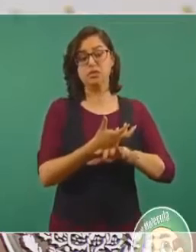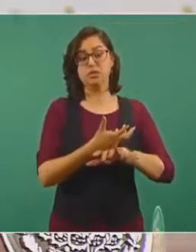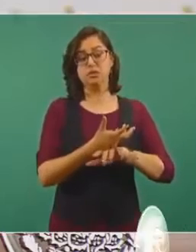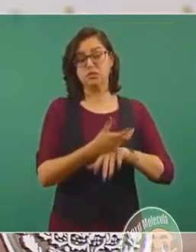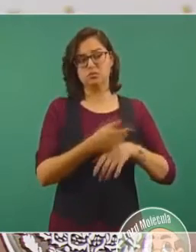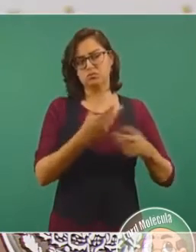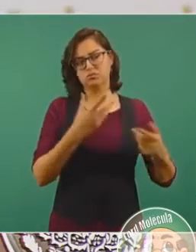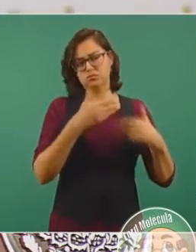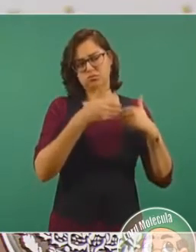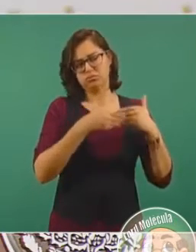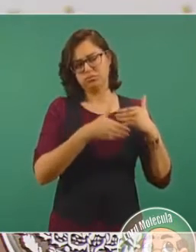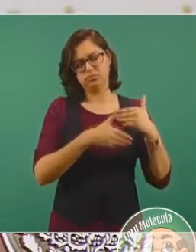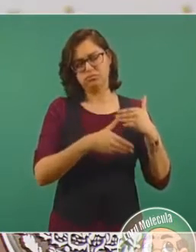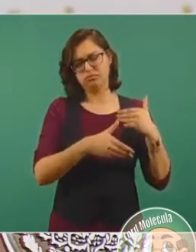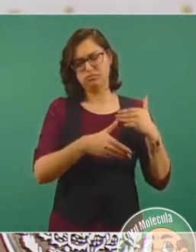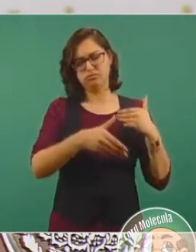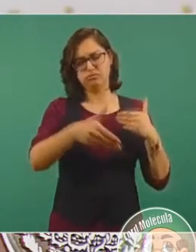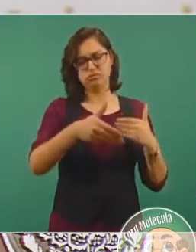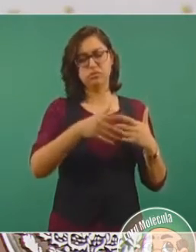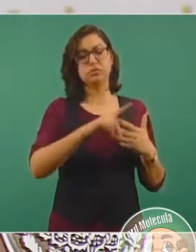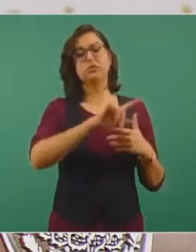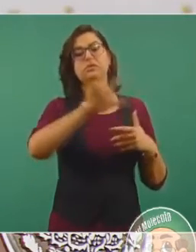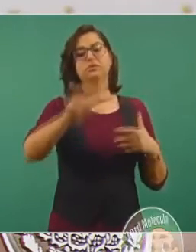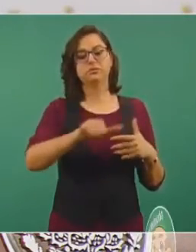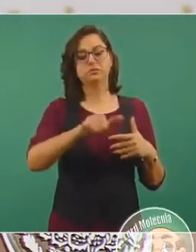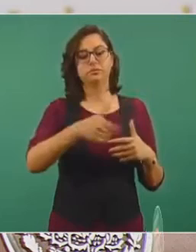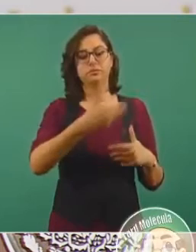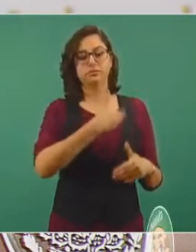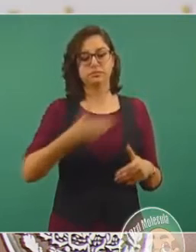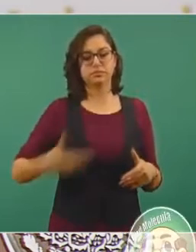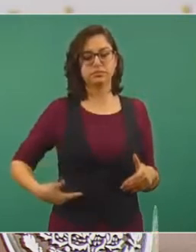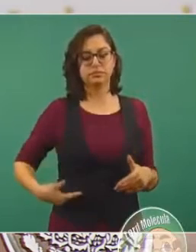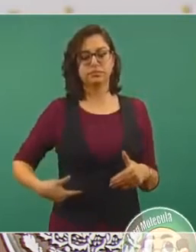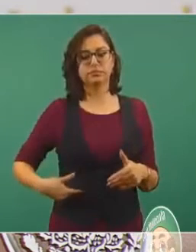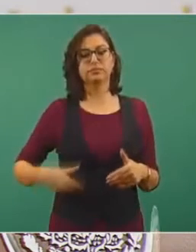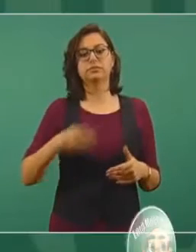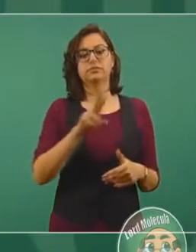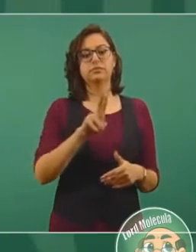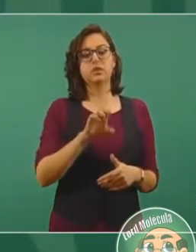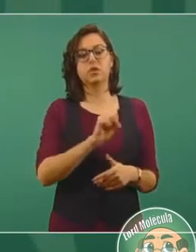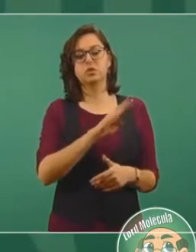después llegó a presidente de Estados Unidos, Franklin Delano Roosevelt,